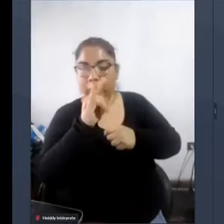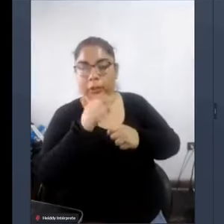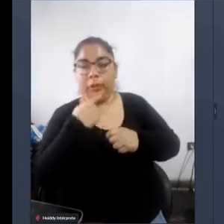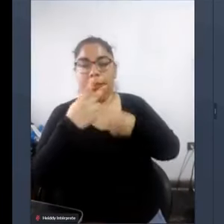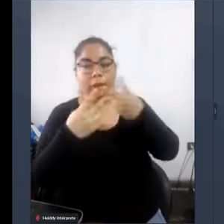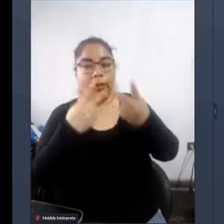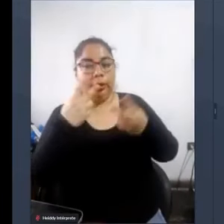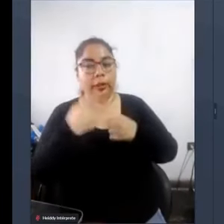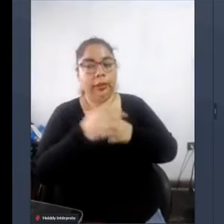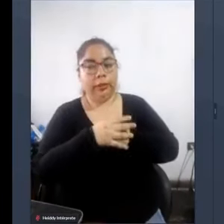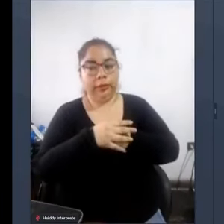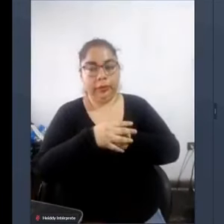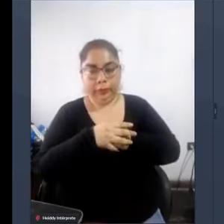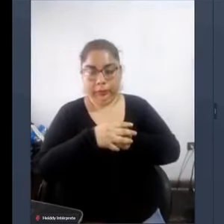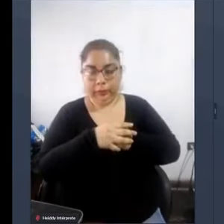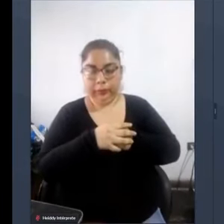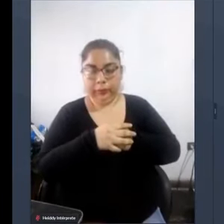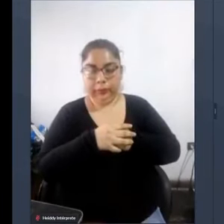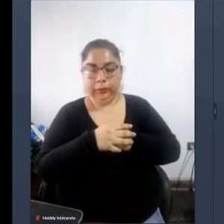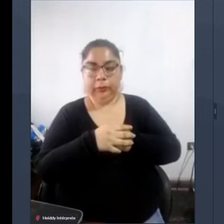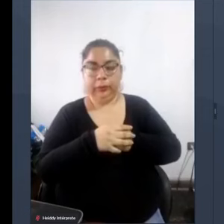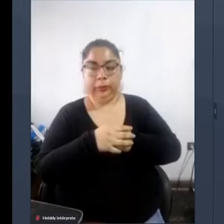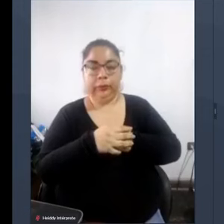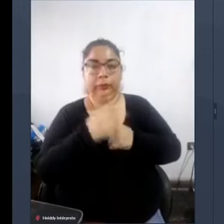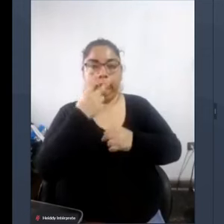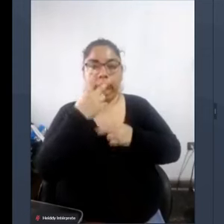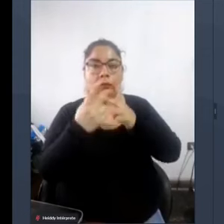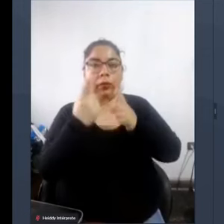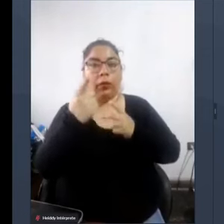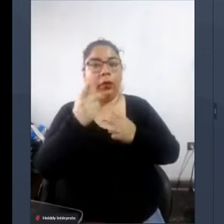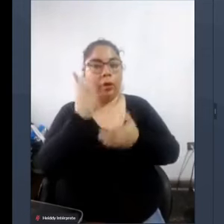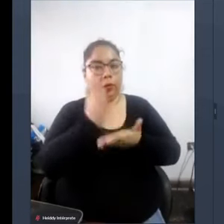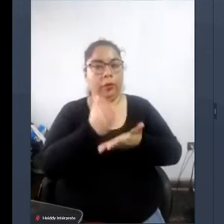impositivas como un desincentivo a la formalidad